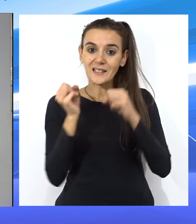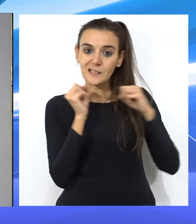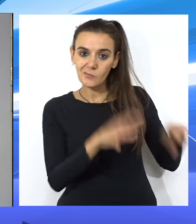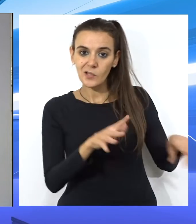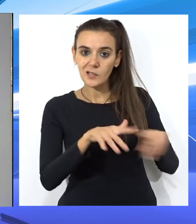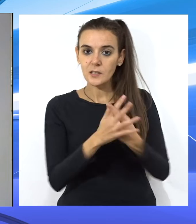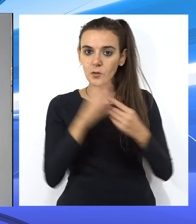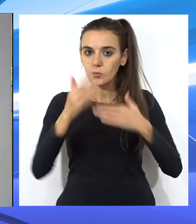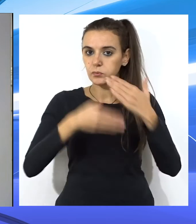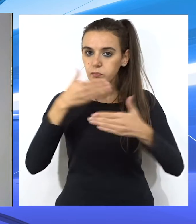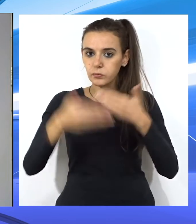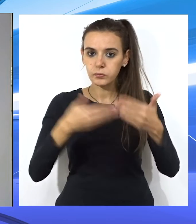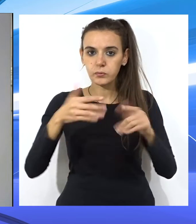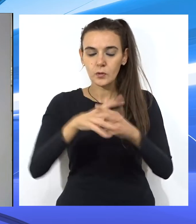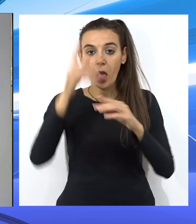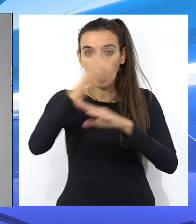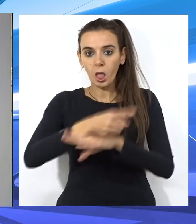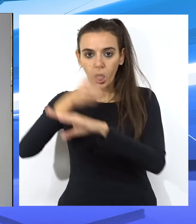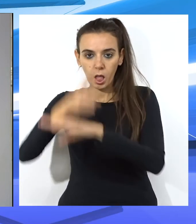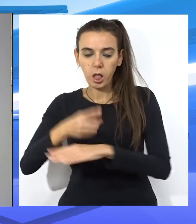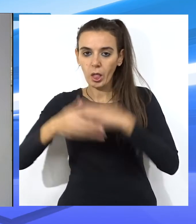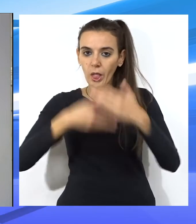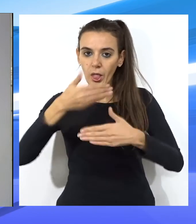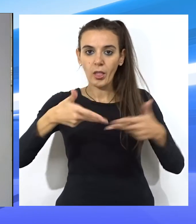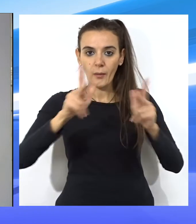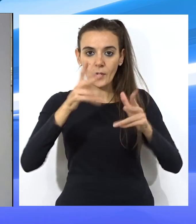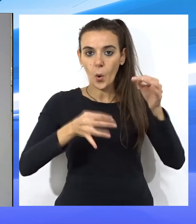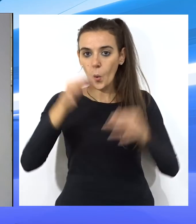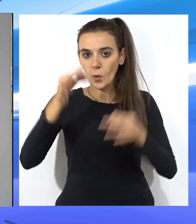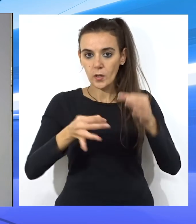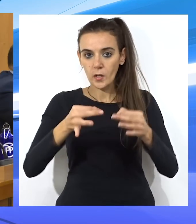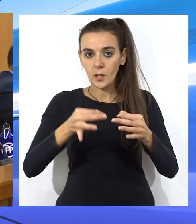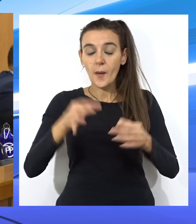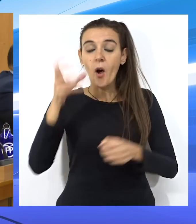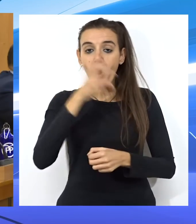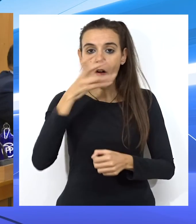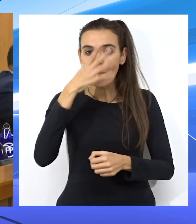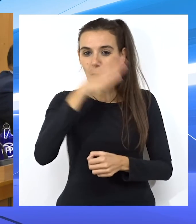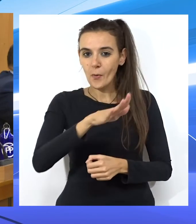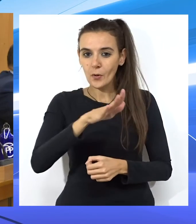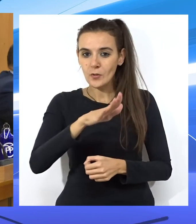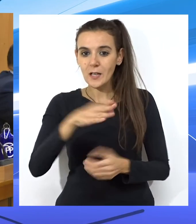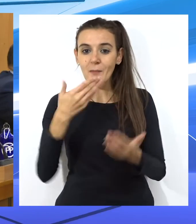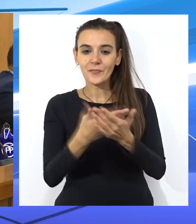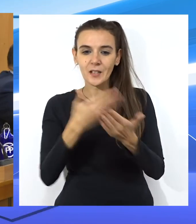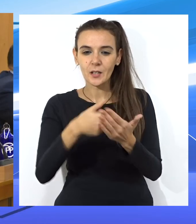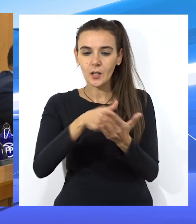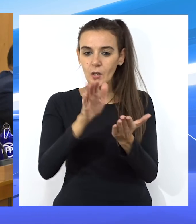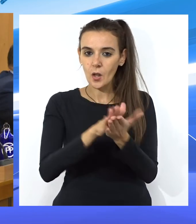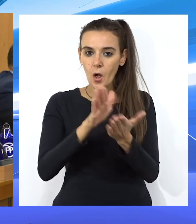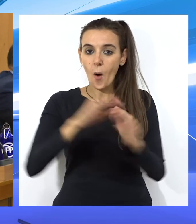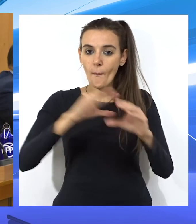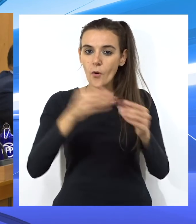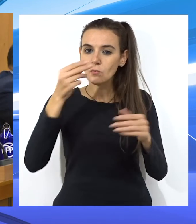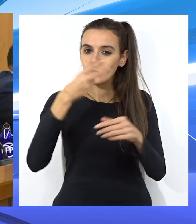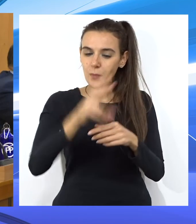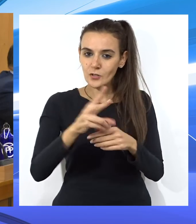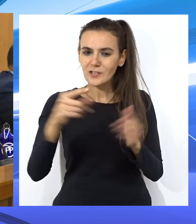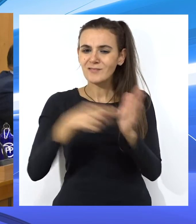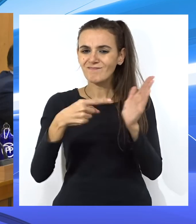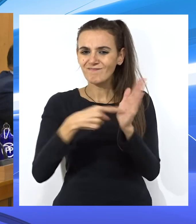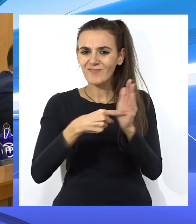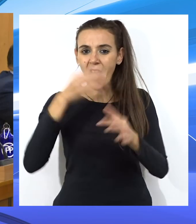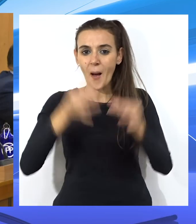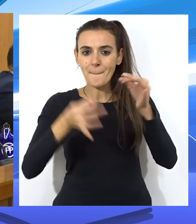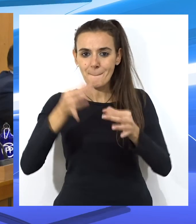en el supuesto de que se dictase auto de apertura de juicio oral por causa penal. En la enmienda de sustitución, Vox propone al pleno de la Asamblea